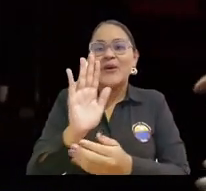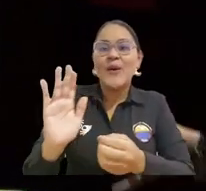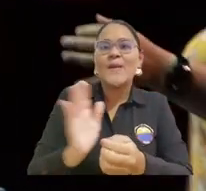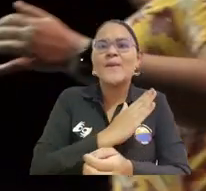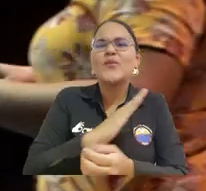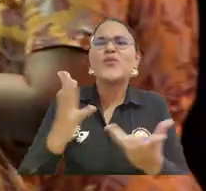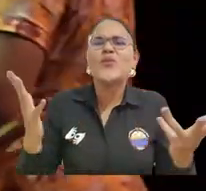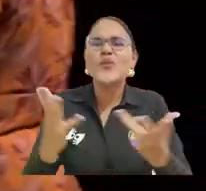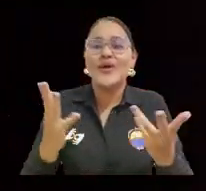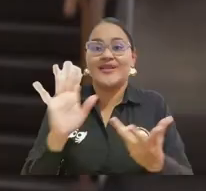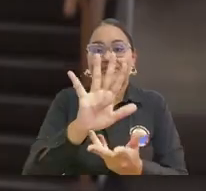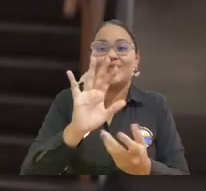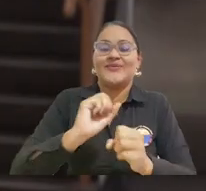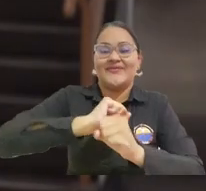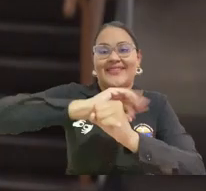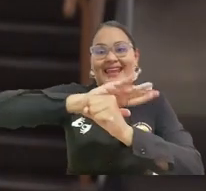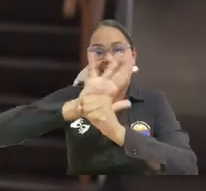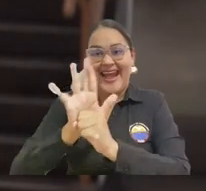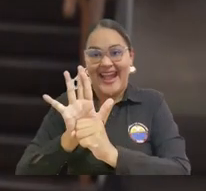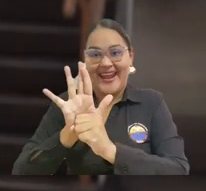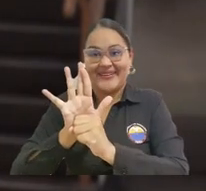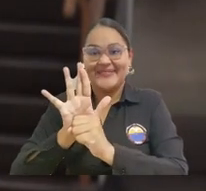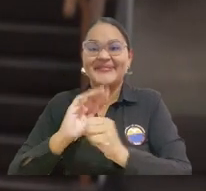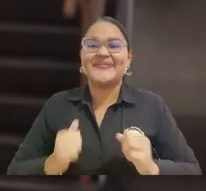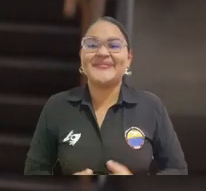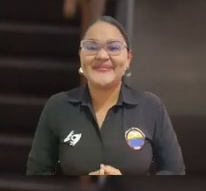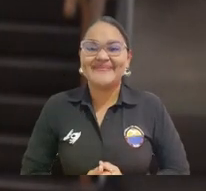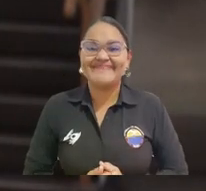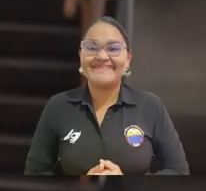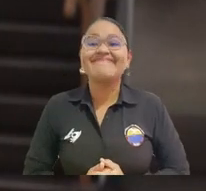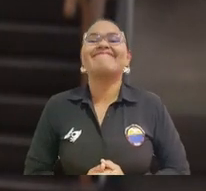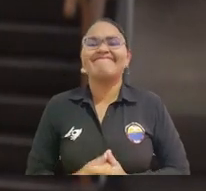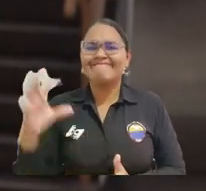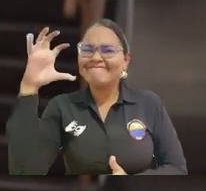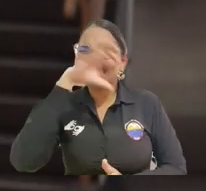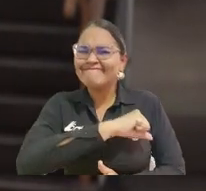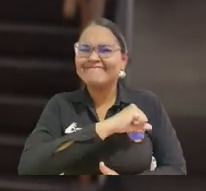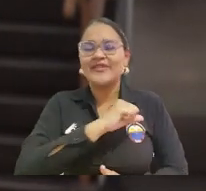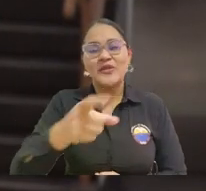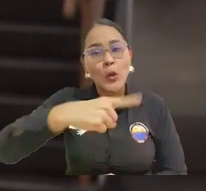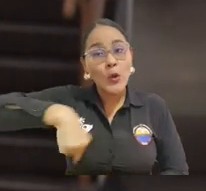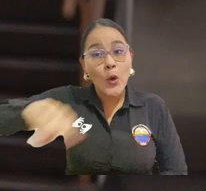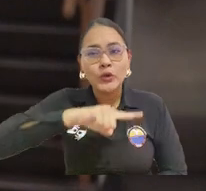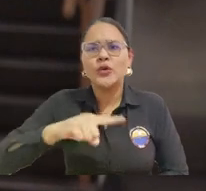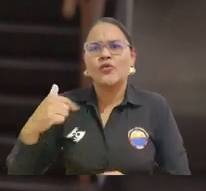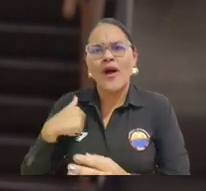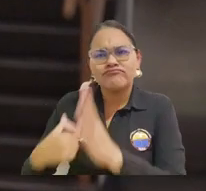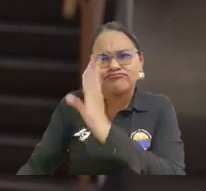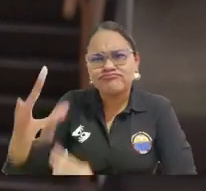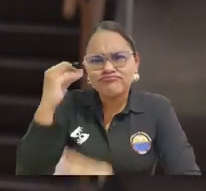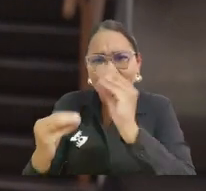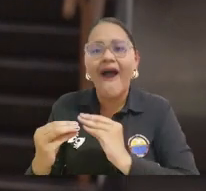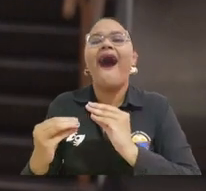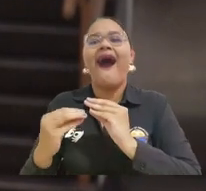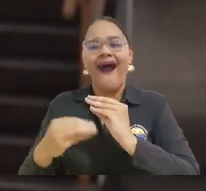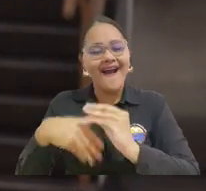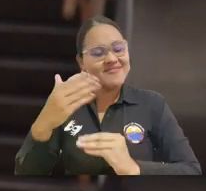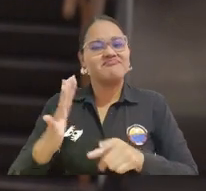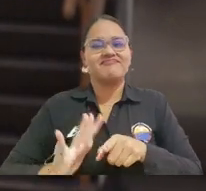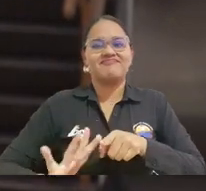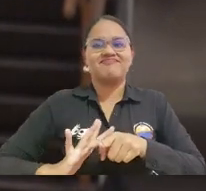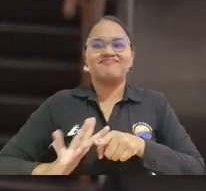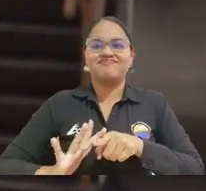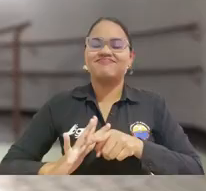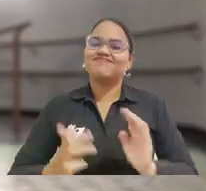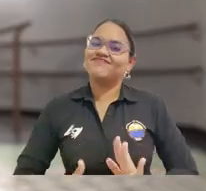Educación y las Oportunidades. Nosotros lo que estamos aprendiendo lo utilizamos, pues, entonces me parece un muy buen espacio que nos brinda la